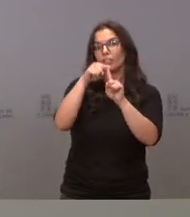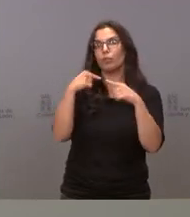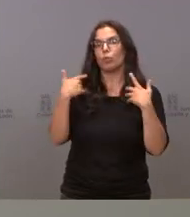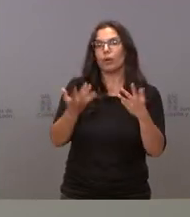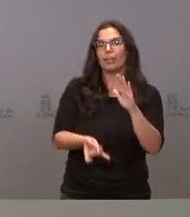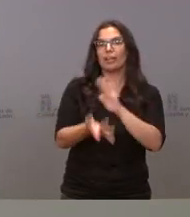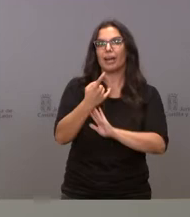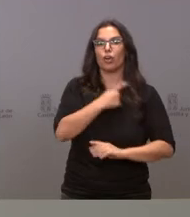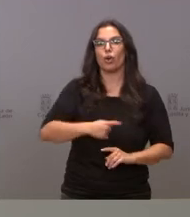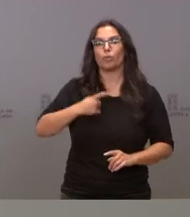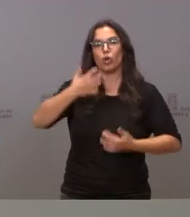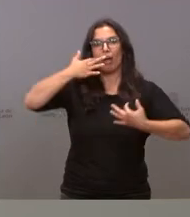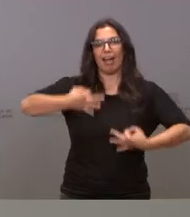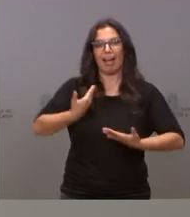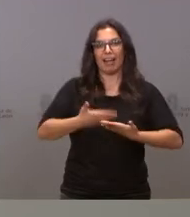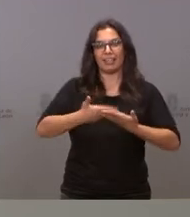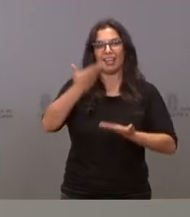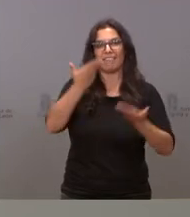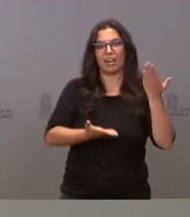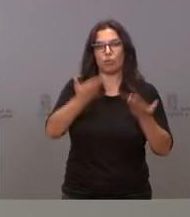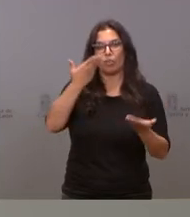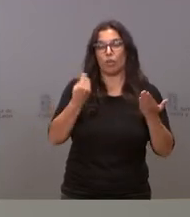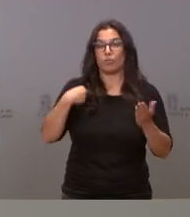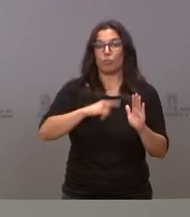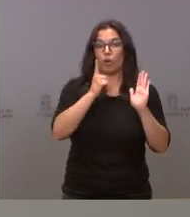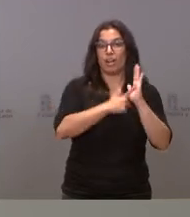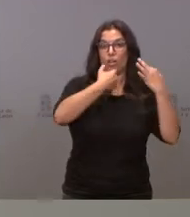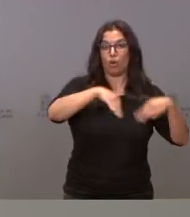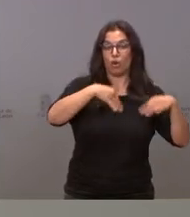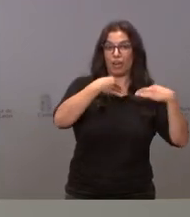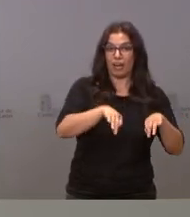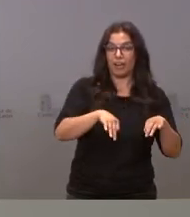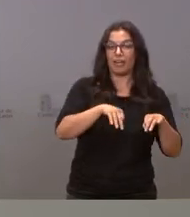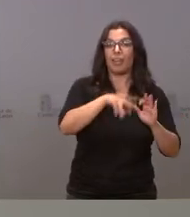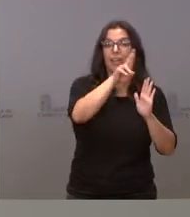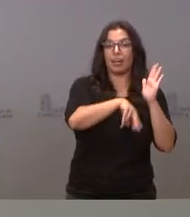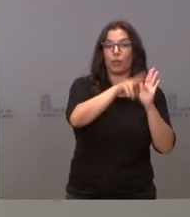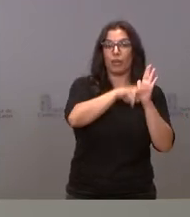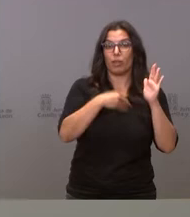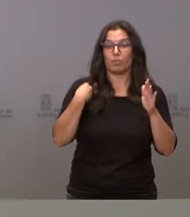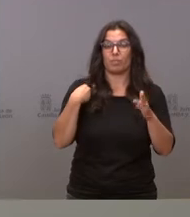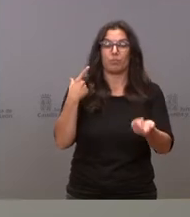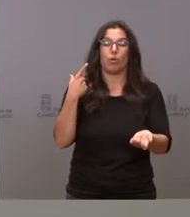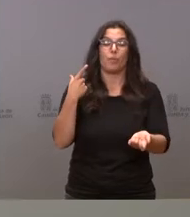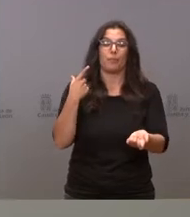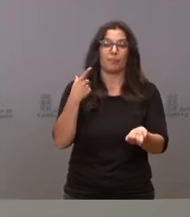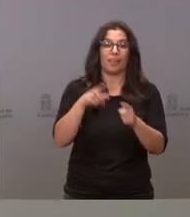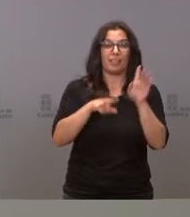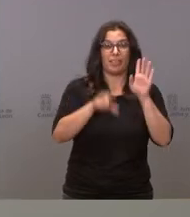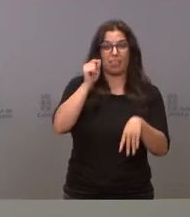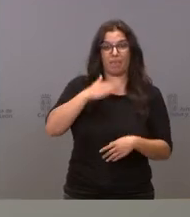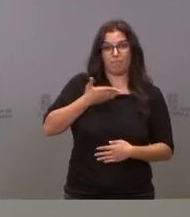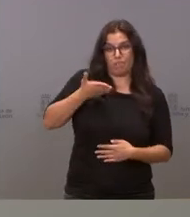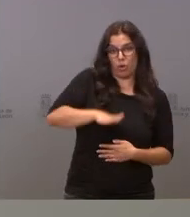la Comisión de Garantías y Evaluación prevista en la Ley Orgánica de Regulación de la Eutanasia. Como saben, el pasado